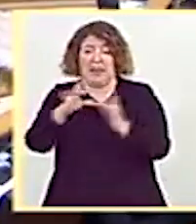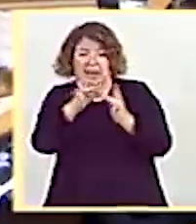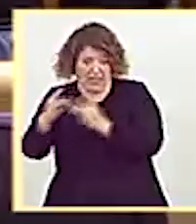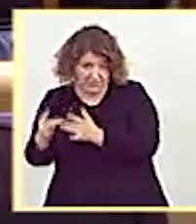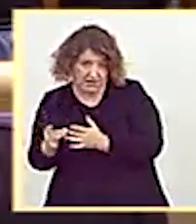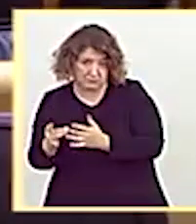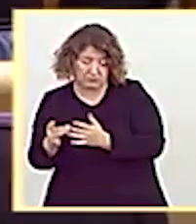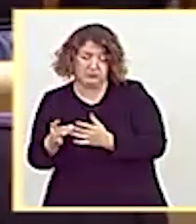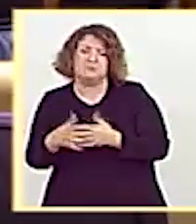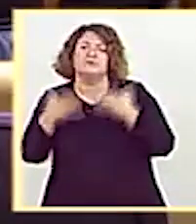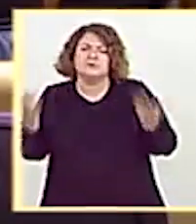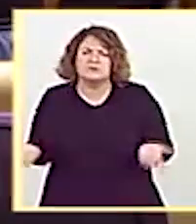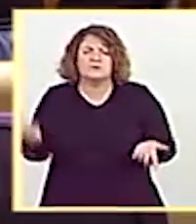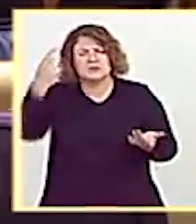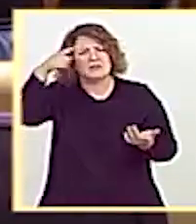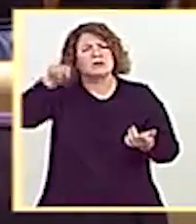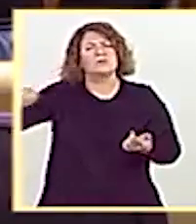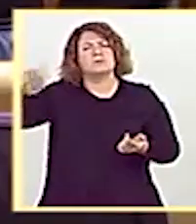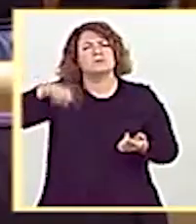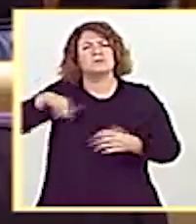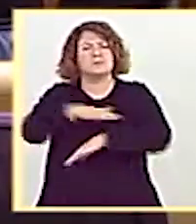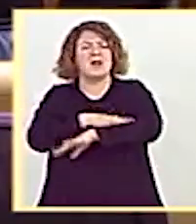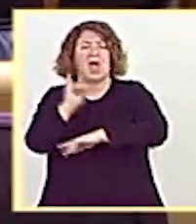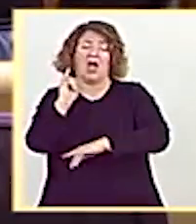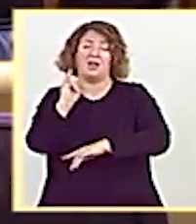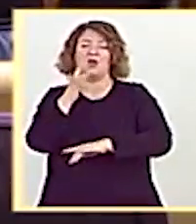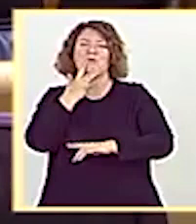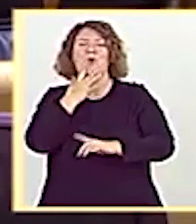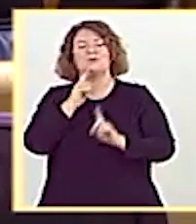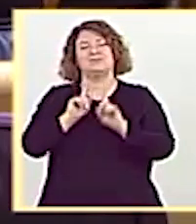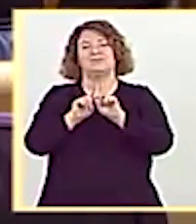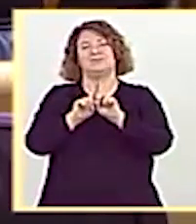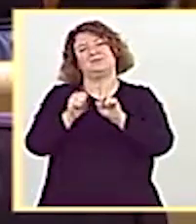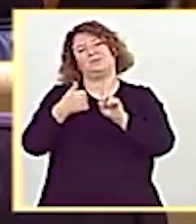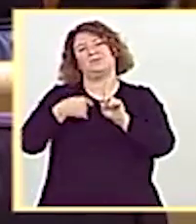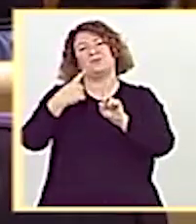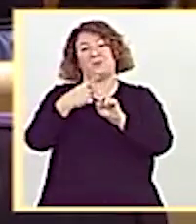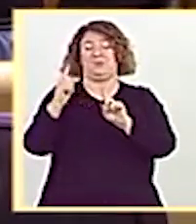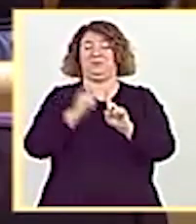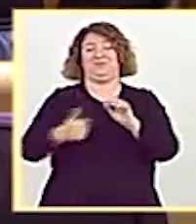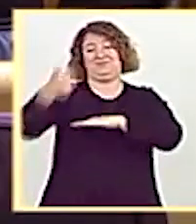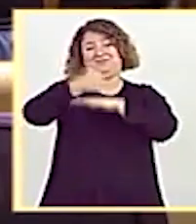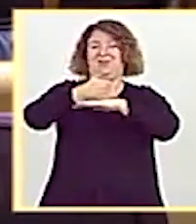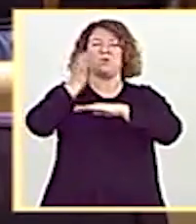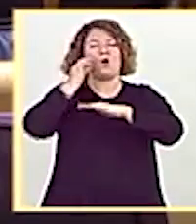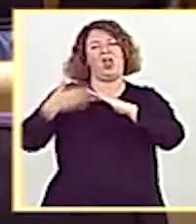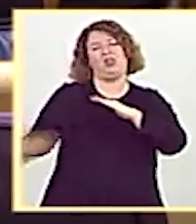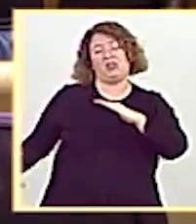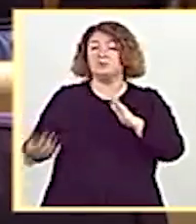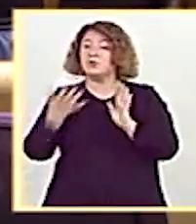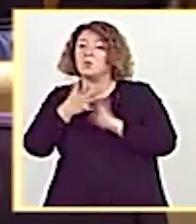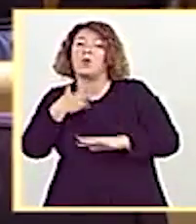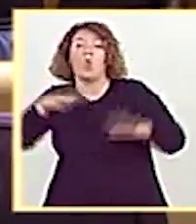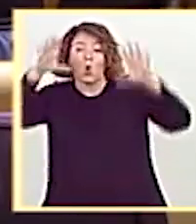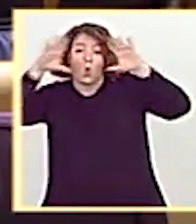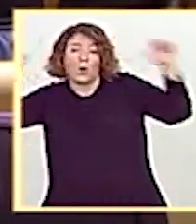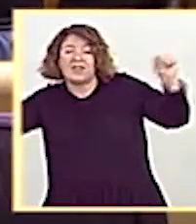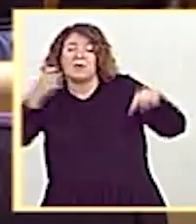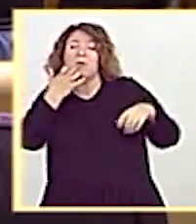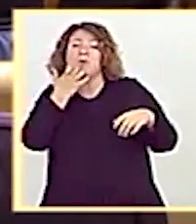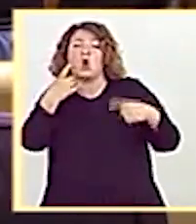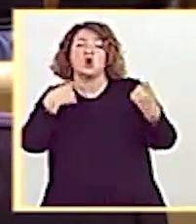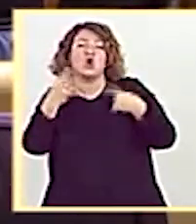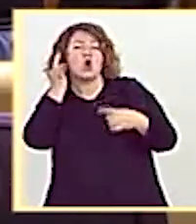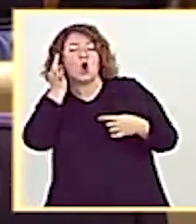ministra, pues que ustedes consideran que hay mujeres de primera y mujeres de segunda. Y le pongo ejemplo. Resulta que si eres novia de un guardia civil en Alsasua,